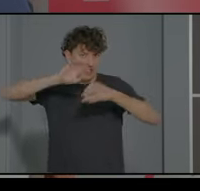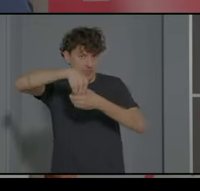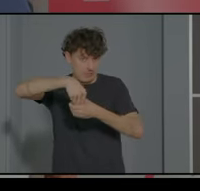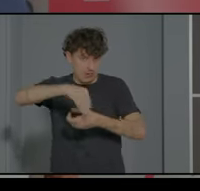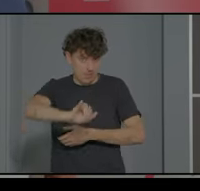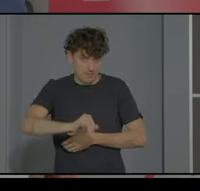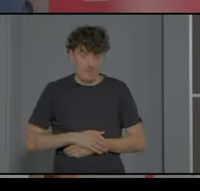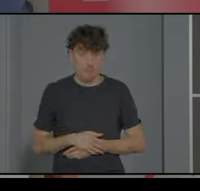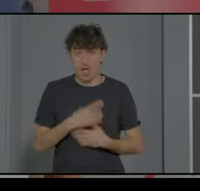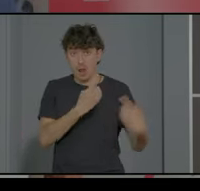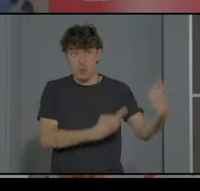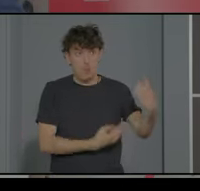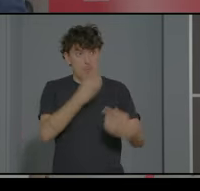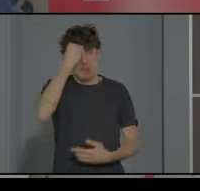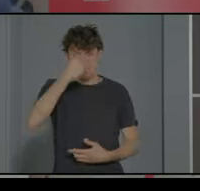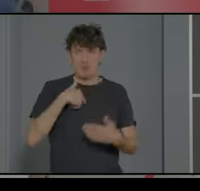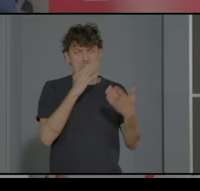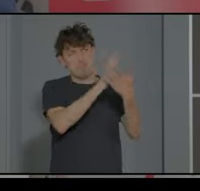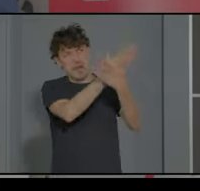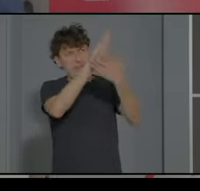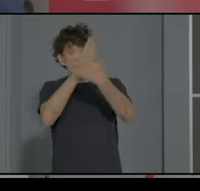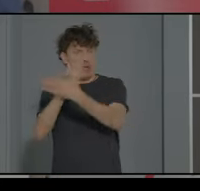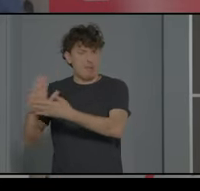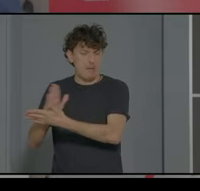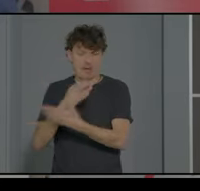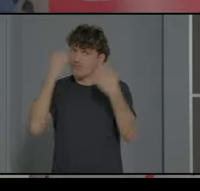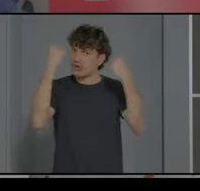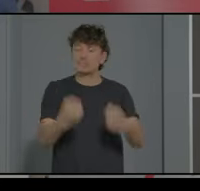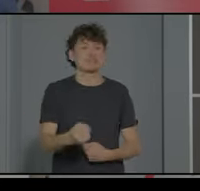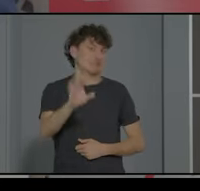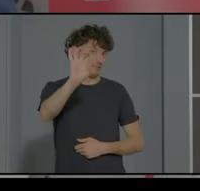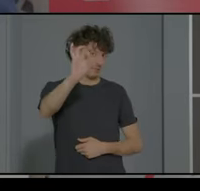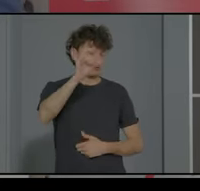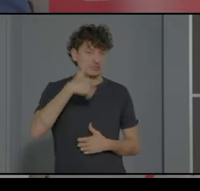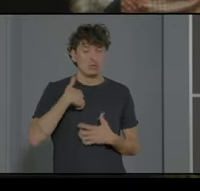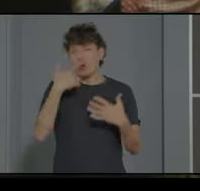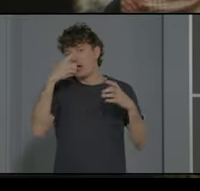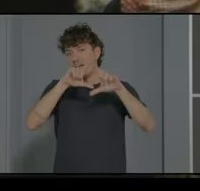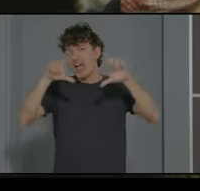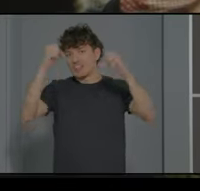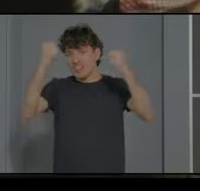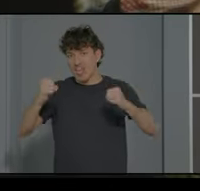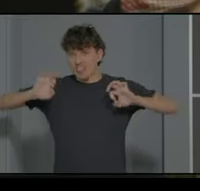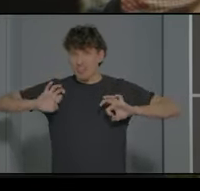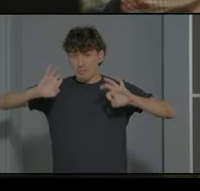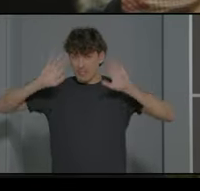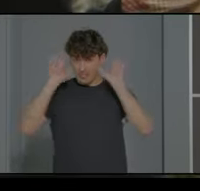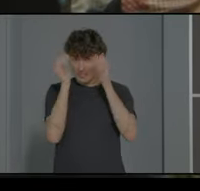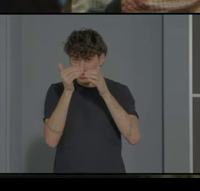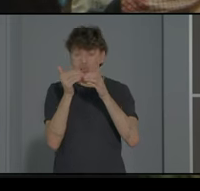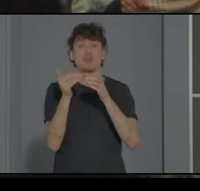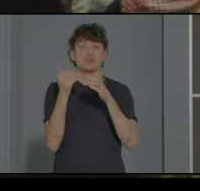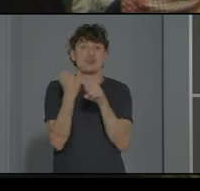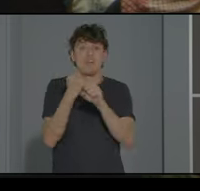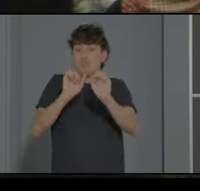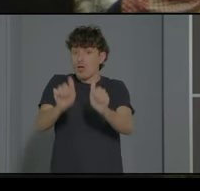Algunos podéis pensar que tengo un sesgo muy grande, porque sí, evidentemente vengo de una entidad específica de TEA que trabaja desde la modalidad especial.